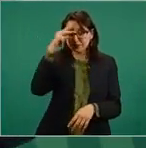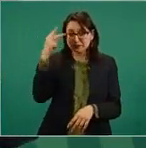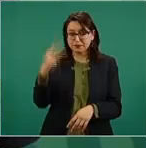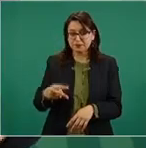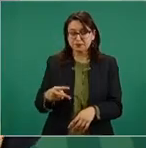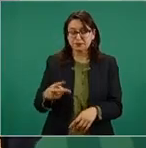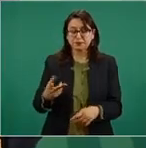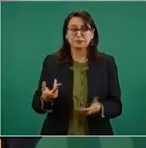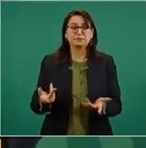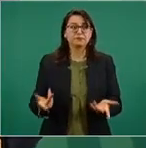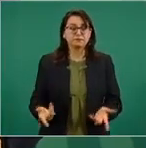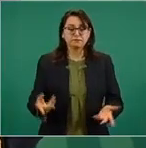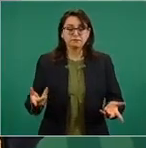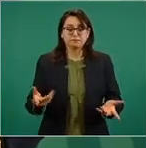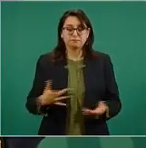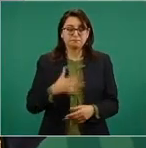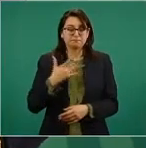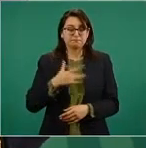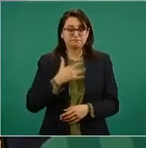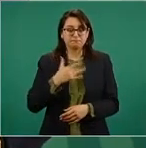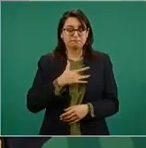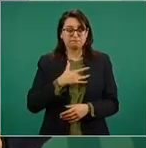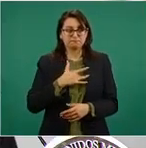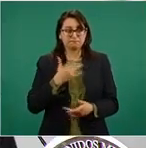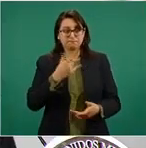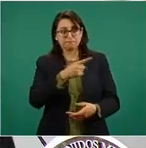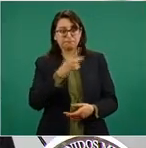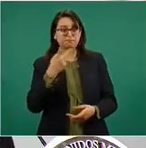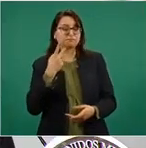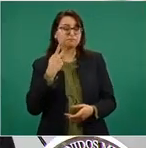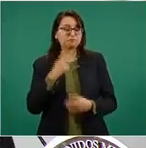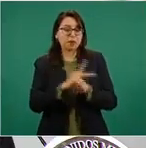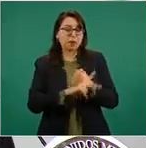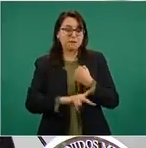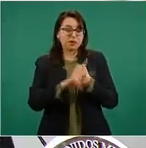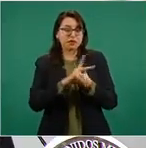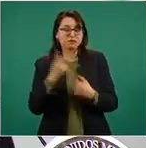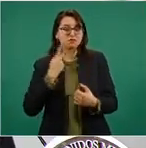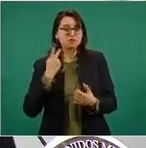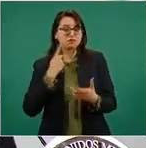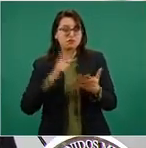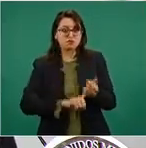la política interna de otros países,